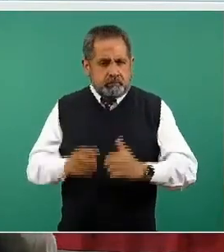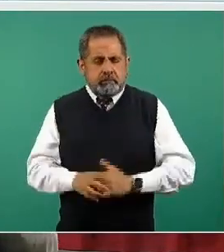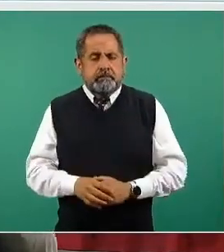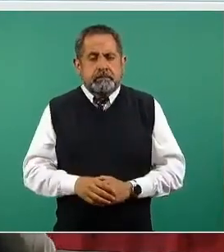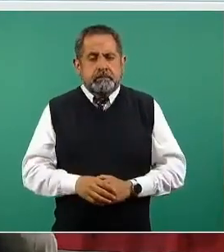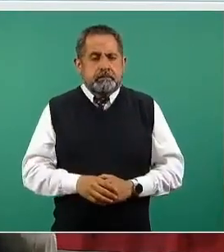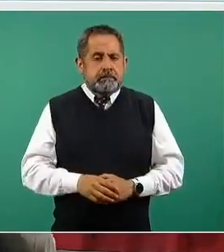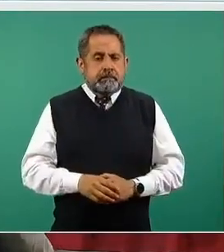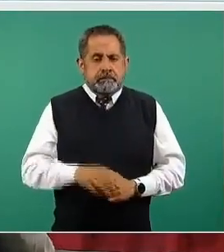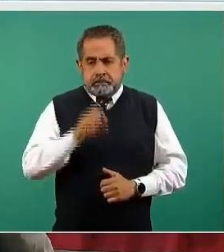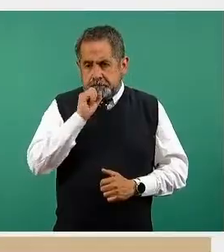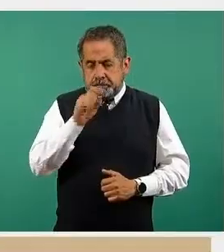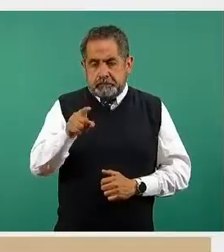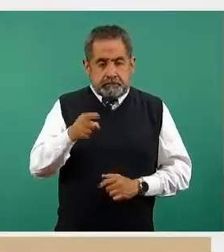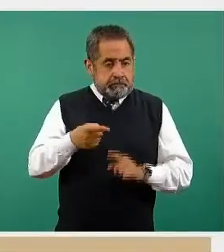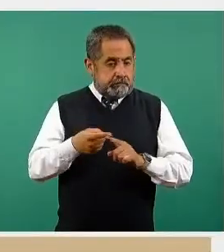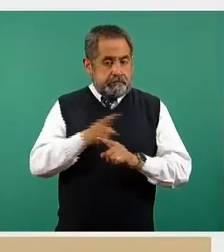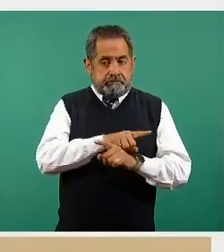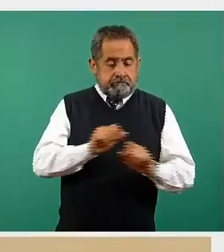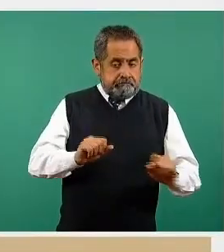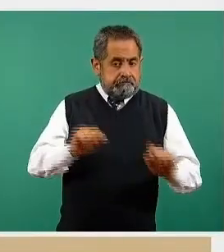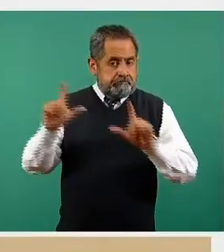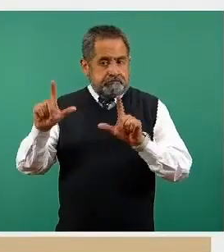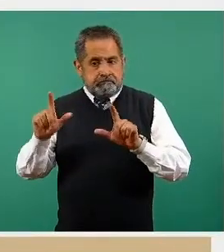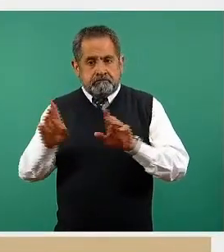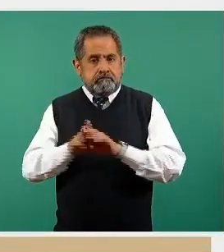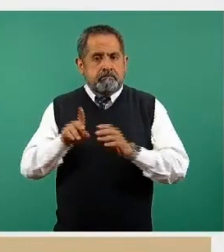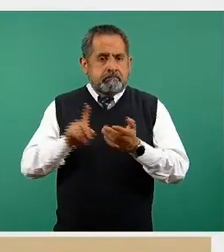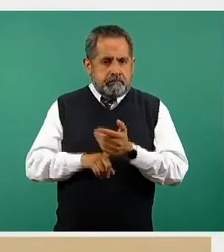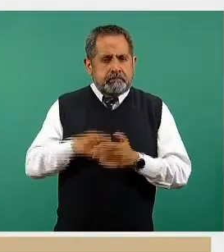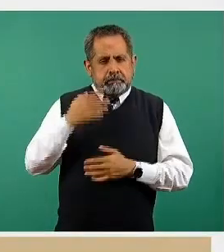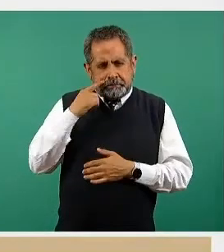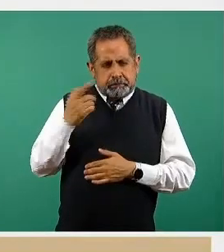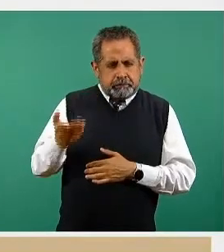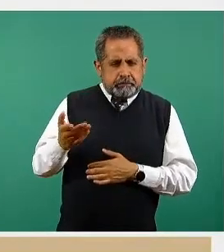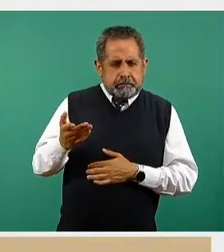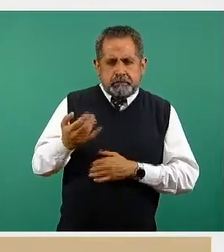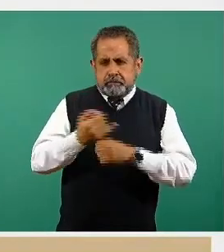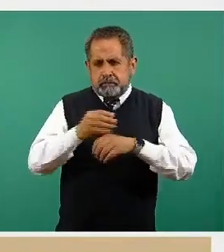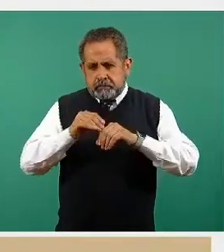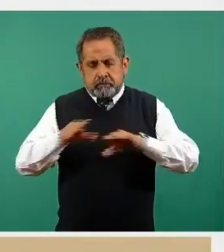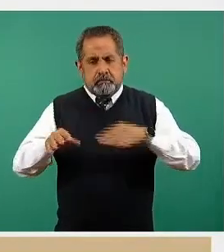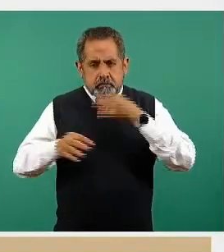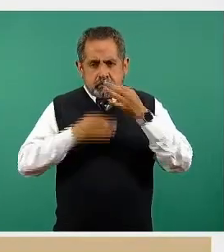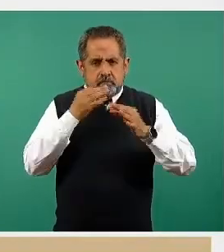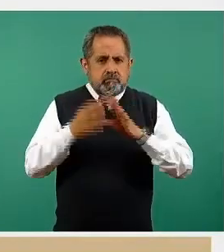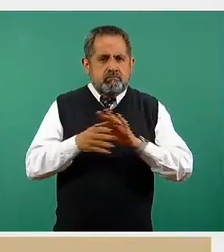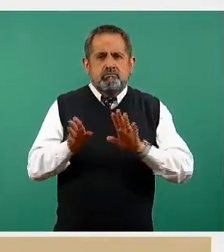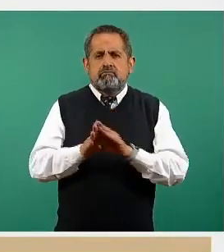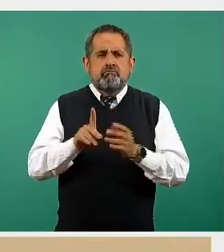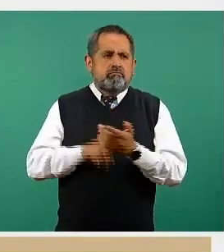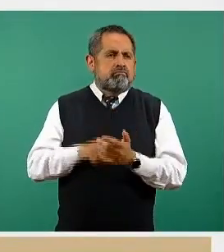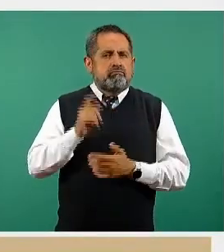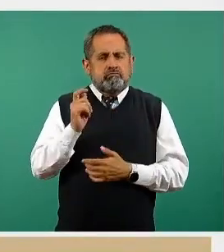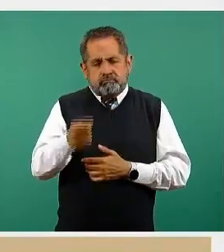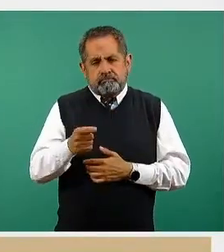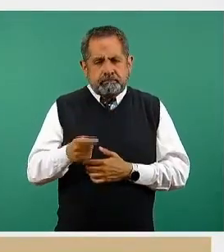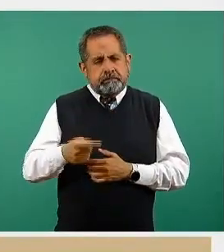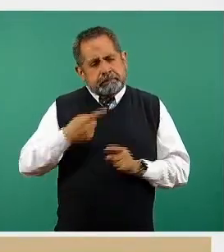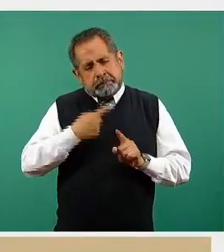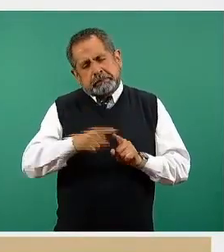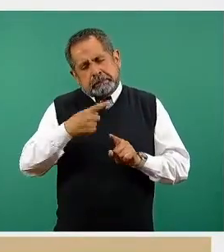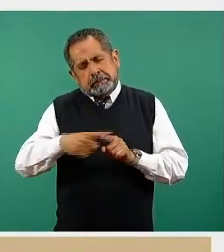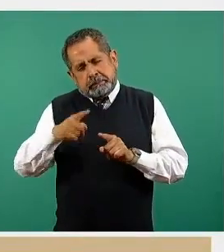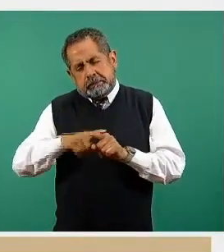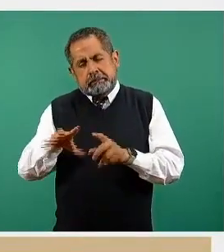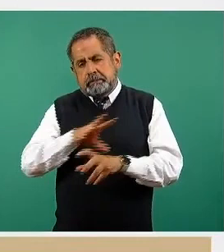Así como la diapositiva anterior está basada en el CISBER, este sistema informático que les decía que la registra todos los casos